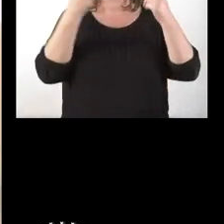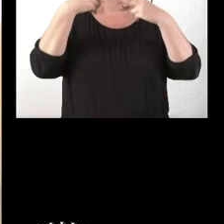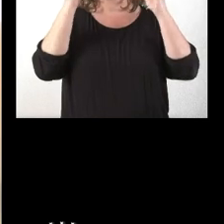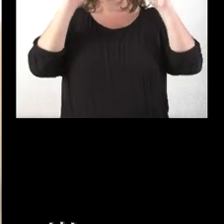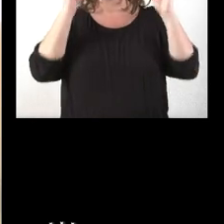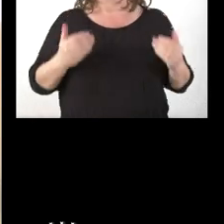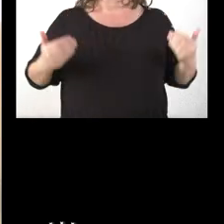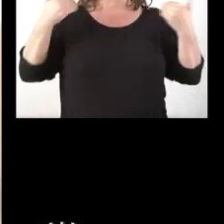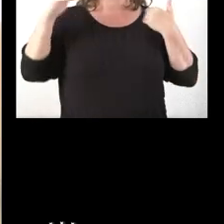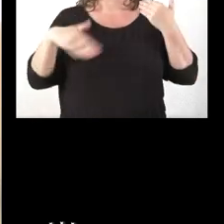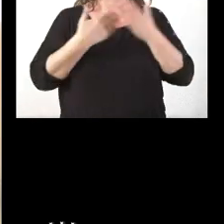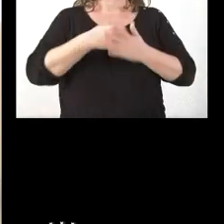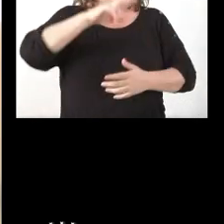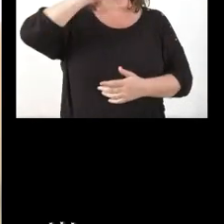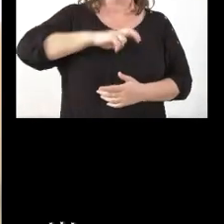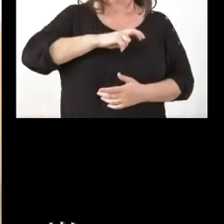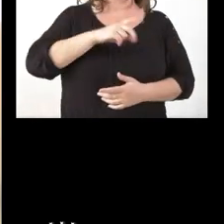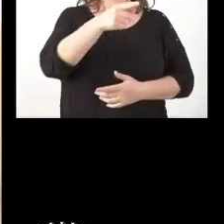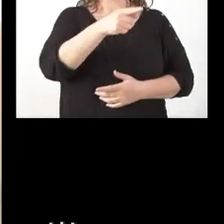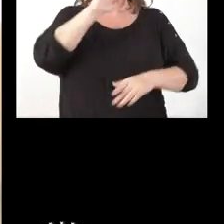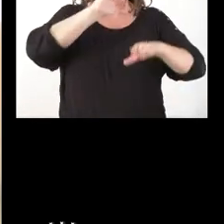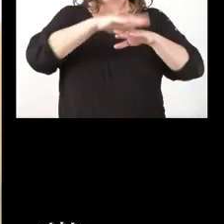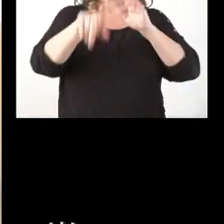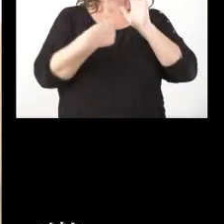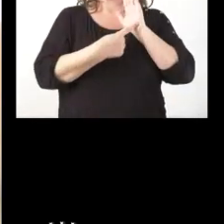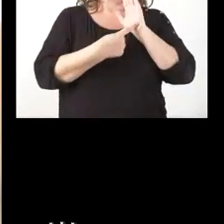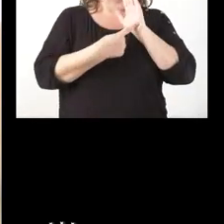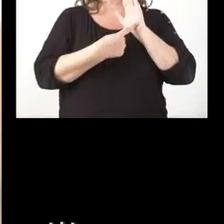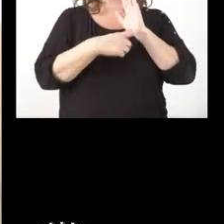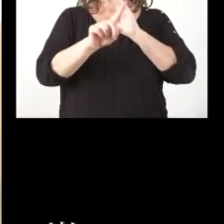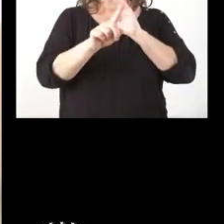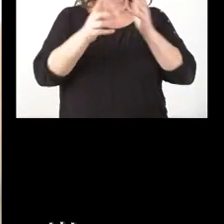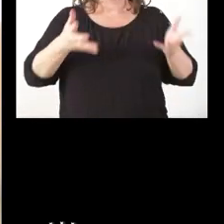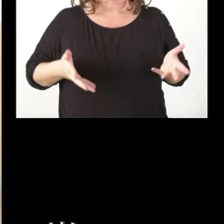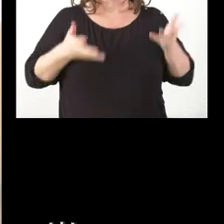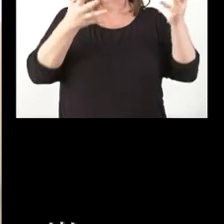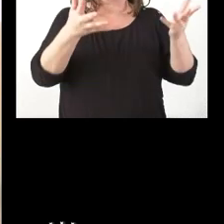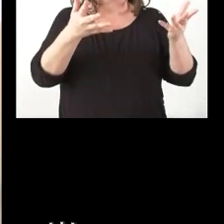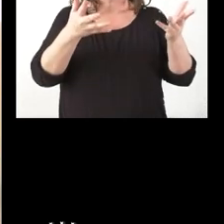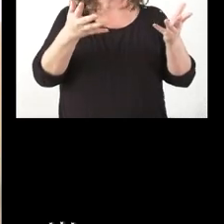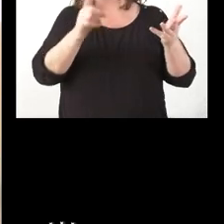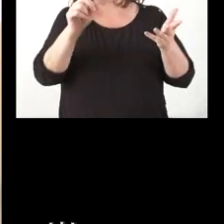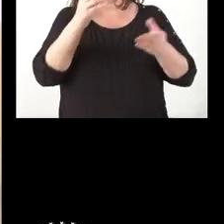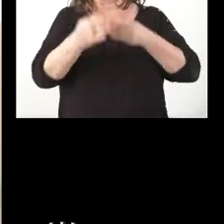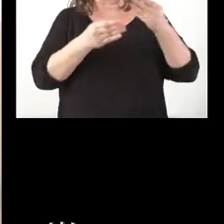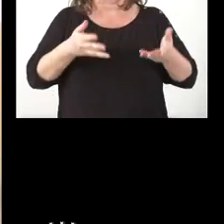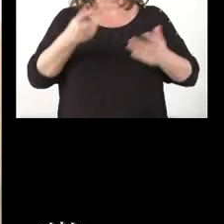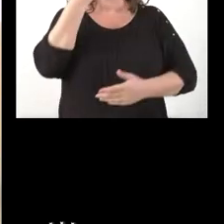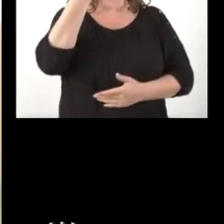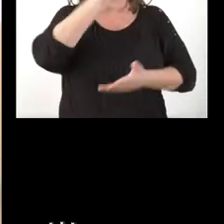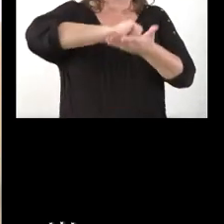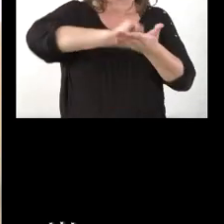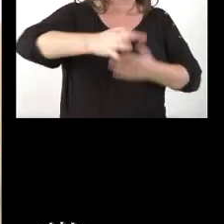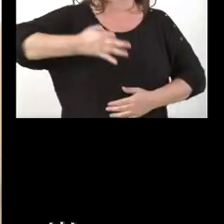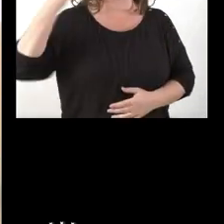responsables, incluso los obispados, responsables de hacer cumplir esta ley, no tienen a disposición estas visitas gratuitas